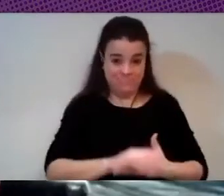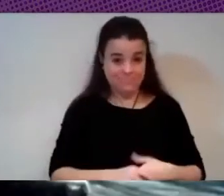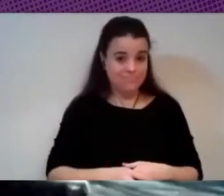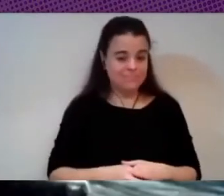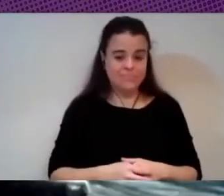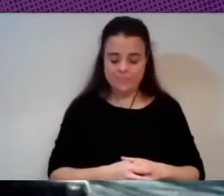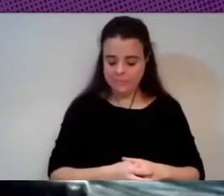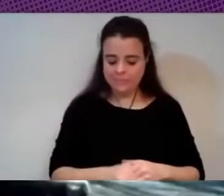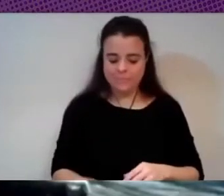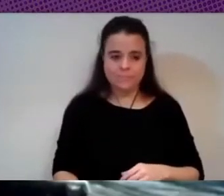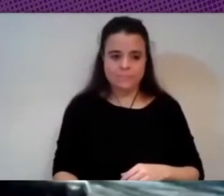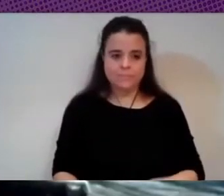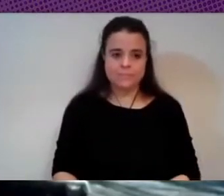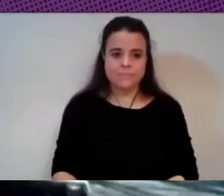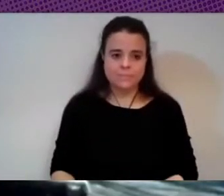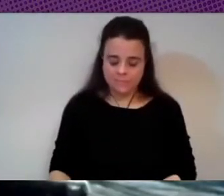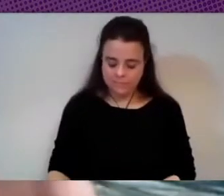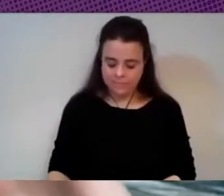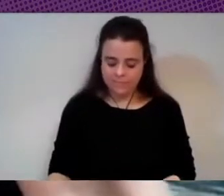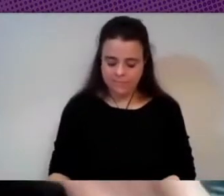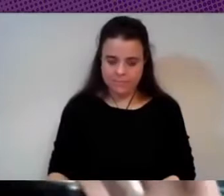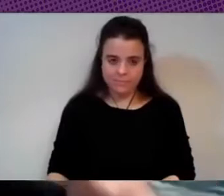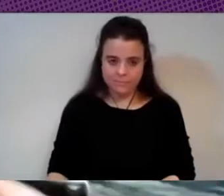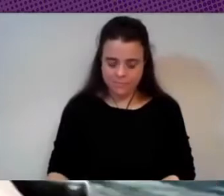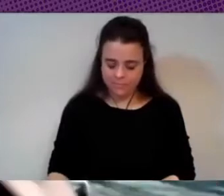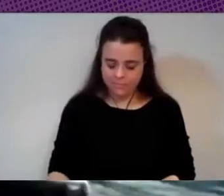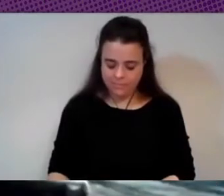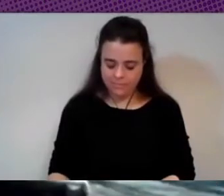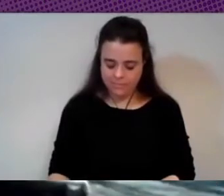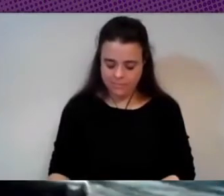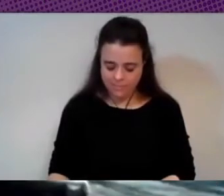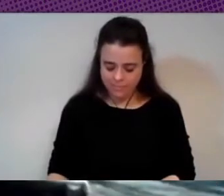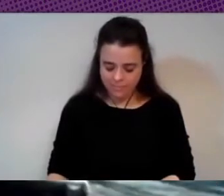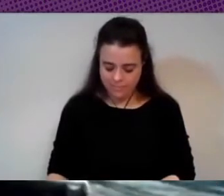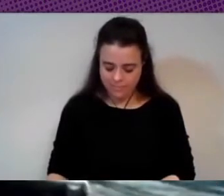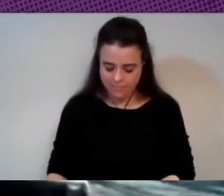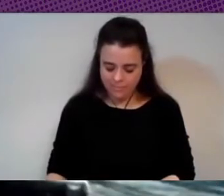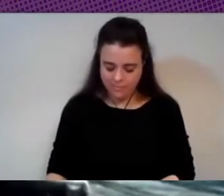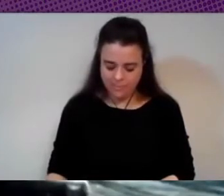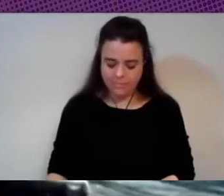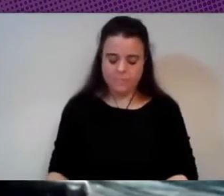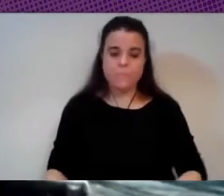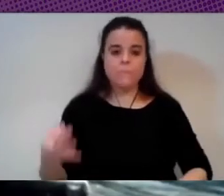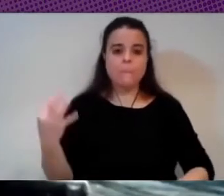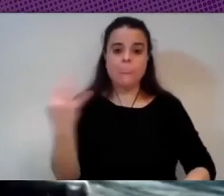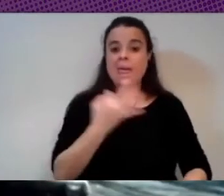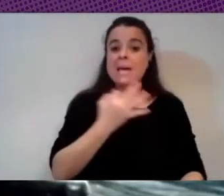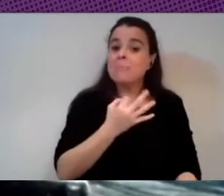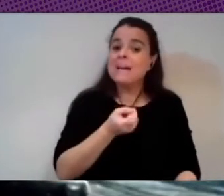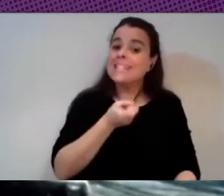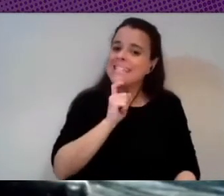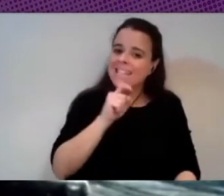lo que pasa es que es difícil ver todo todo el entramado y toma mucho tiempo hacer estos tipos de